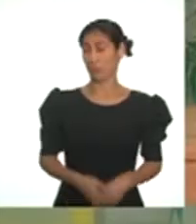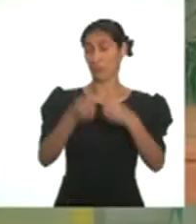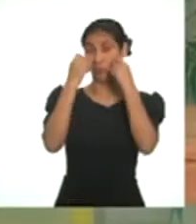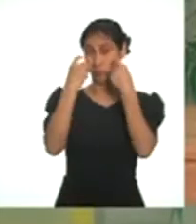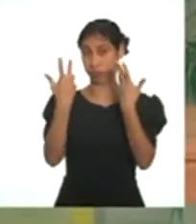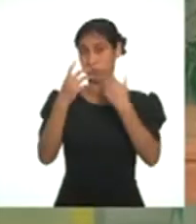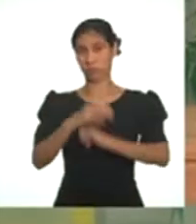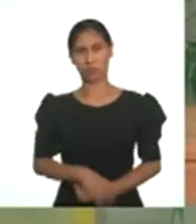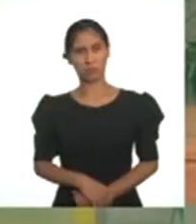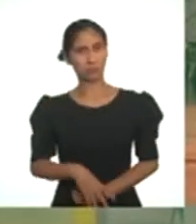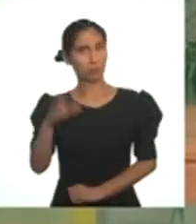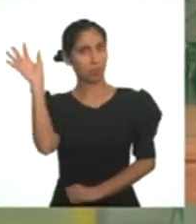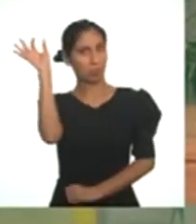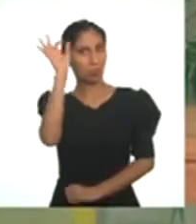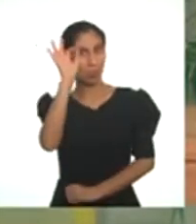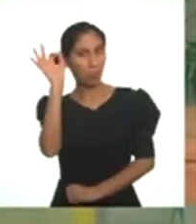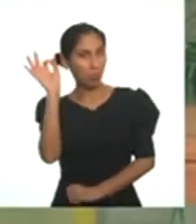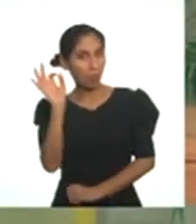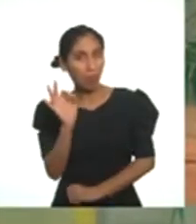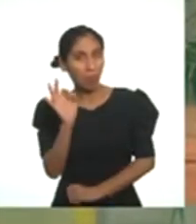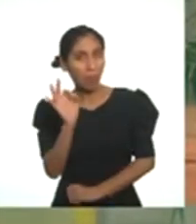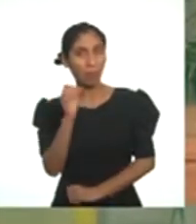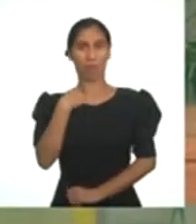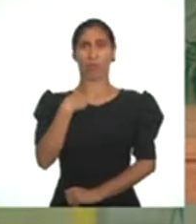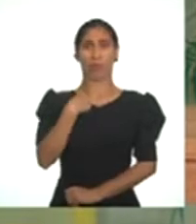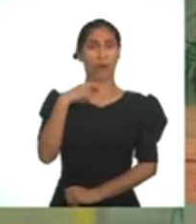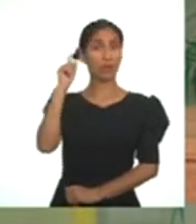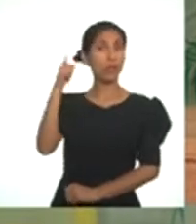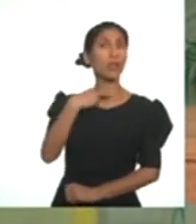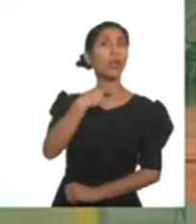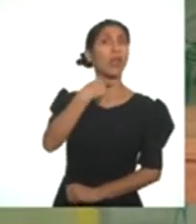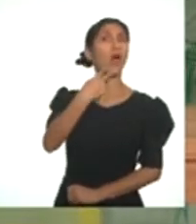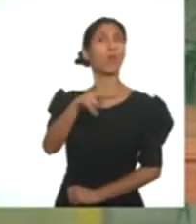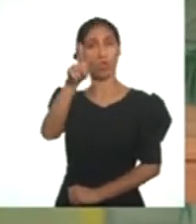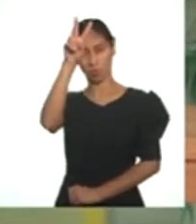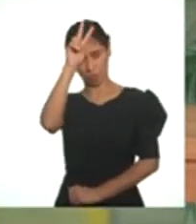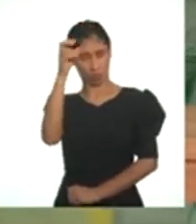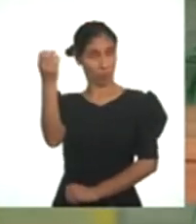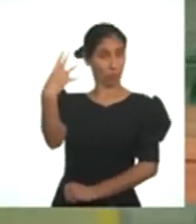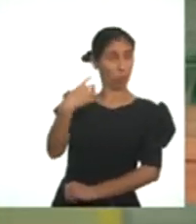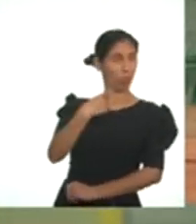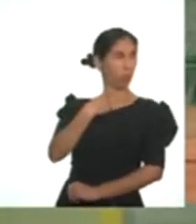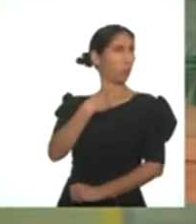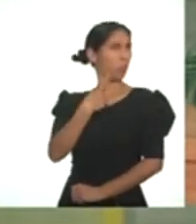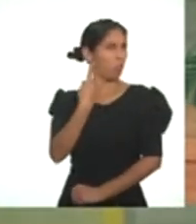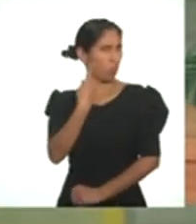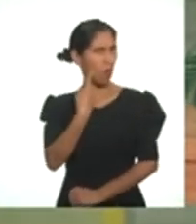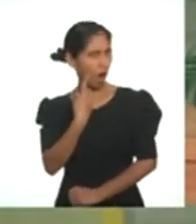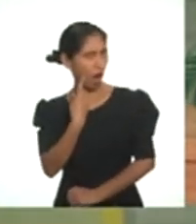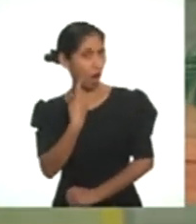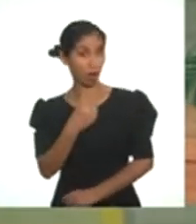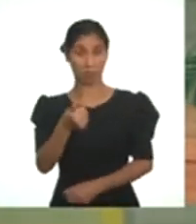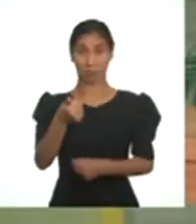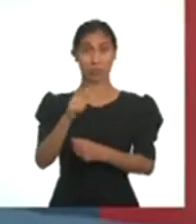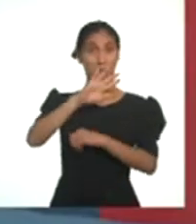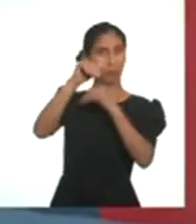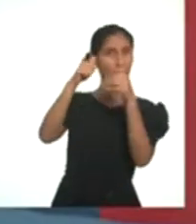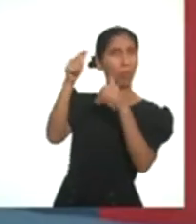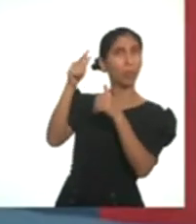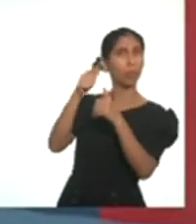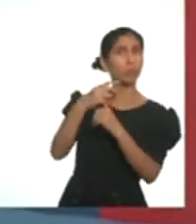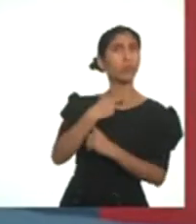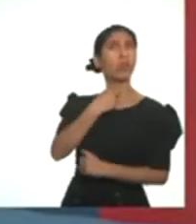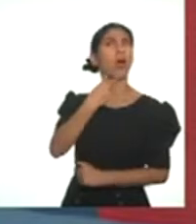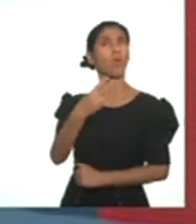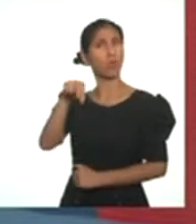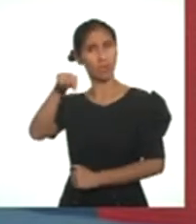¡Guau! Nunca me imaginé hablar con la voz del Perú. ¡Tremenda experiencia! ¡Como para hacer un reportaje! Sí.